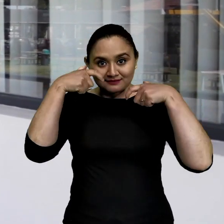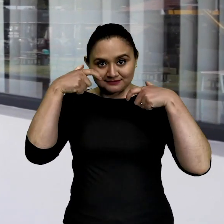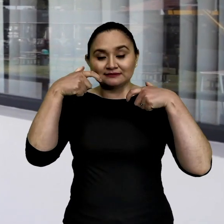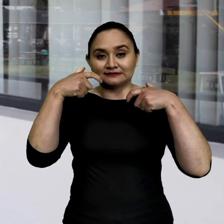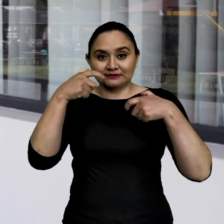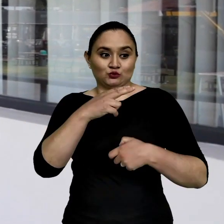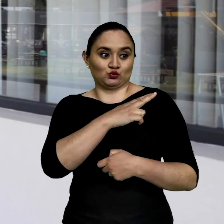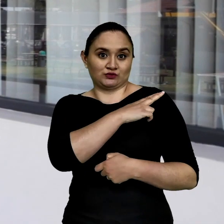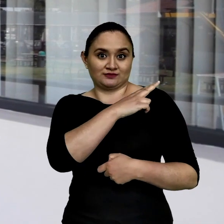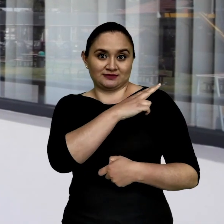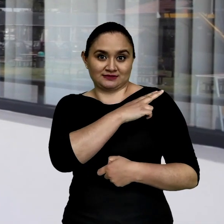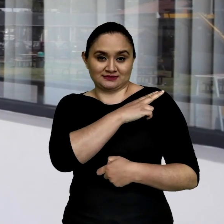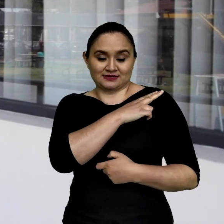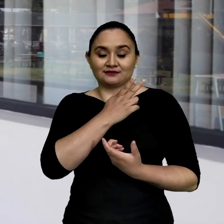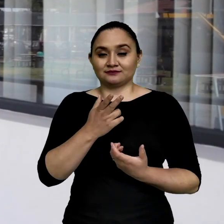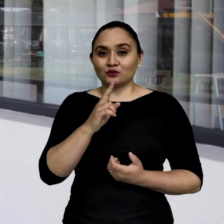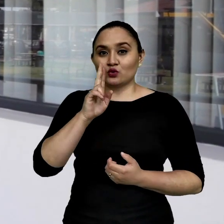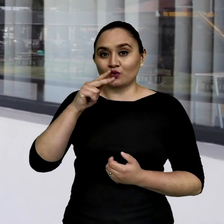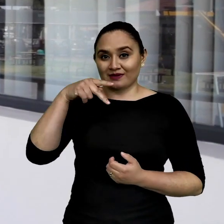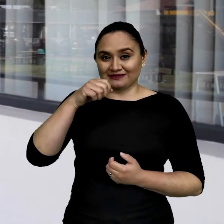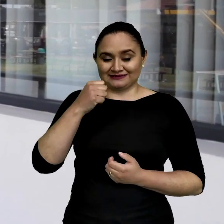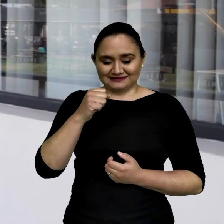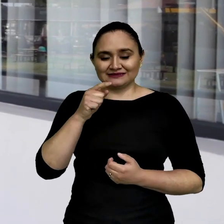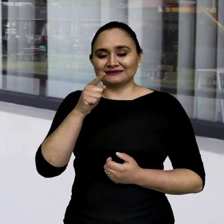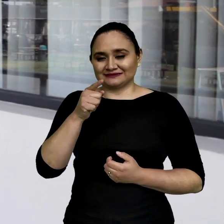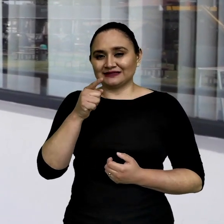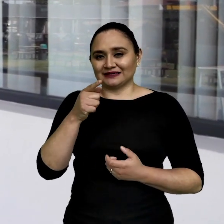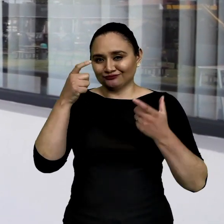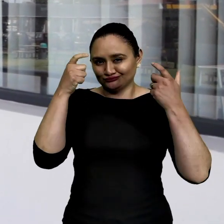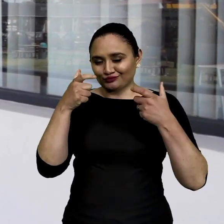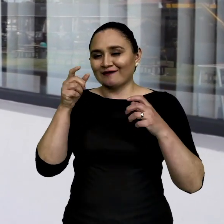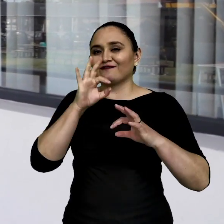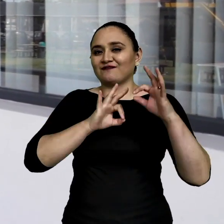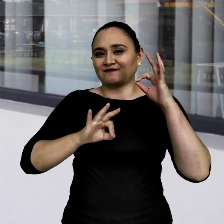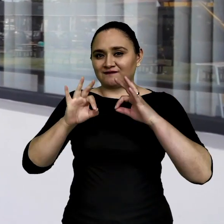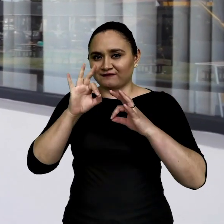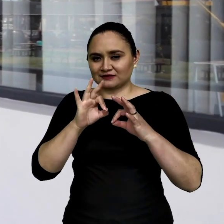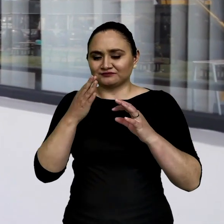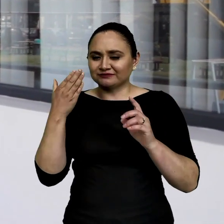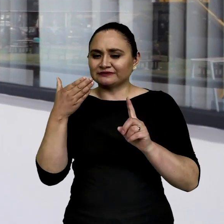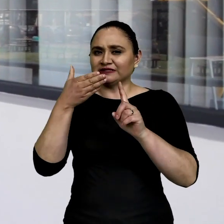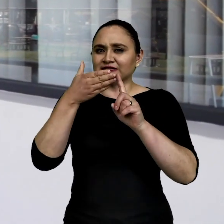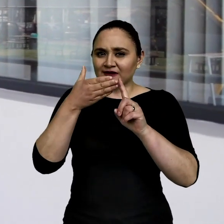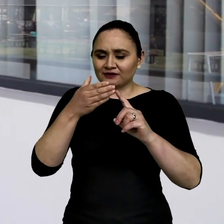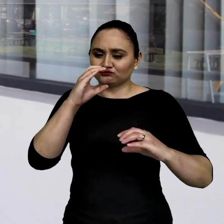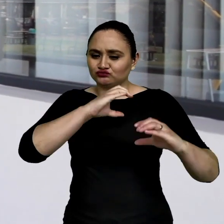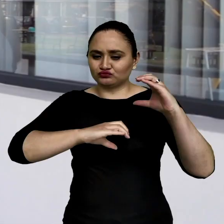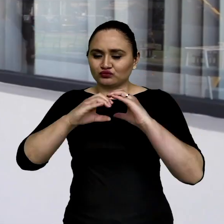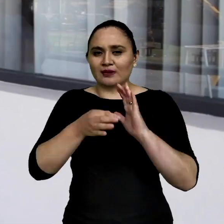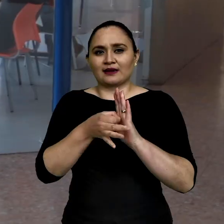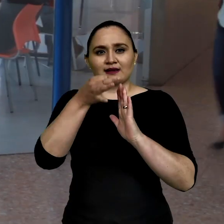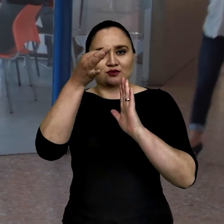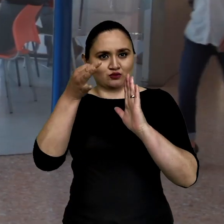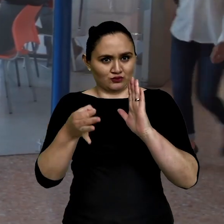Yo me gradué de física pura en la Politécnica Nacional en la cual se pone mucho énfasis al rigor científico,